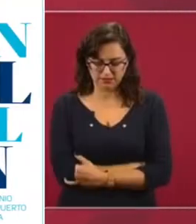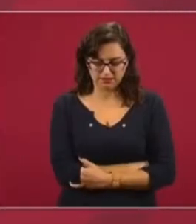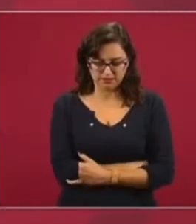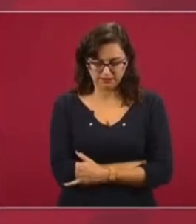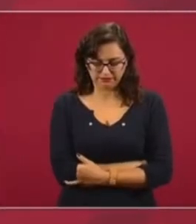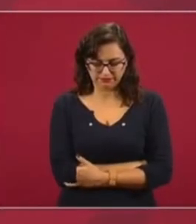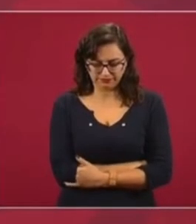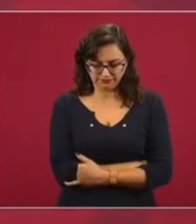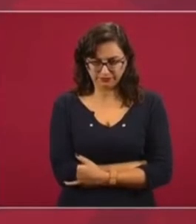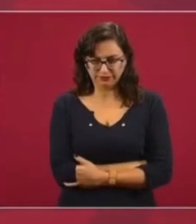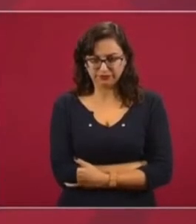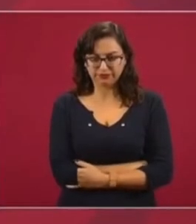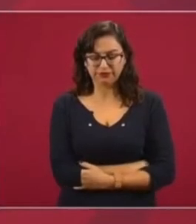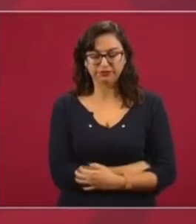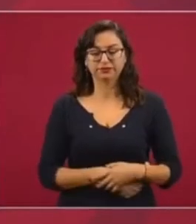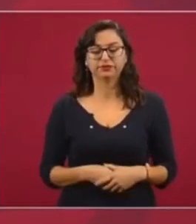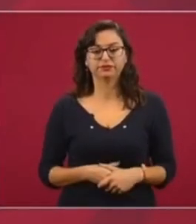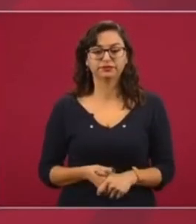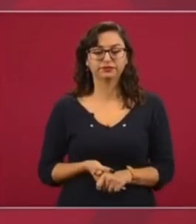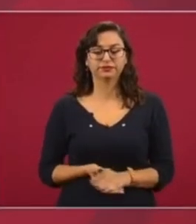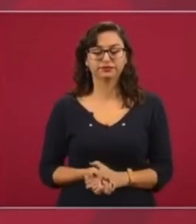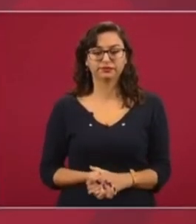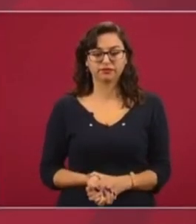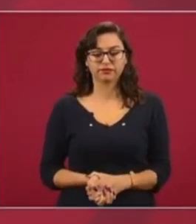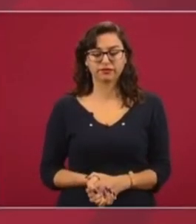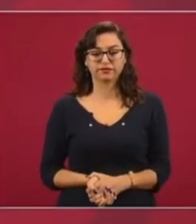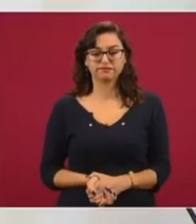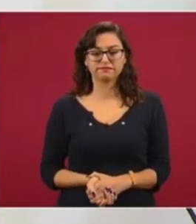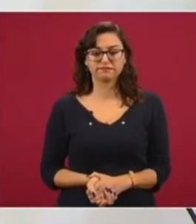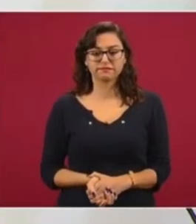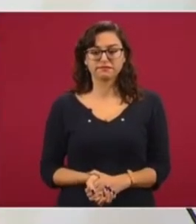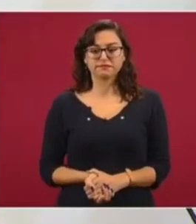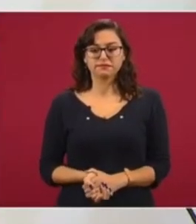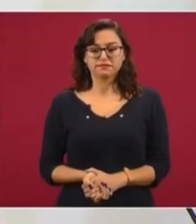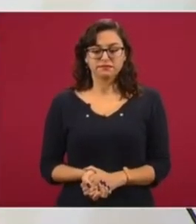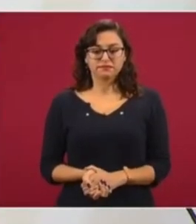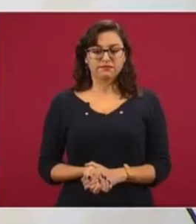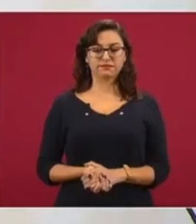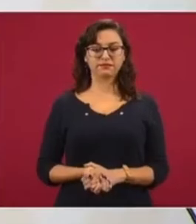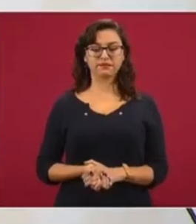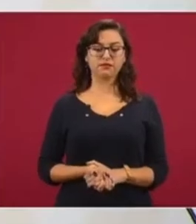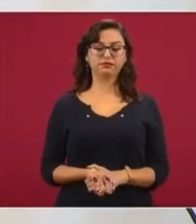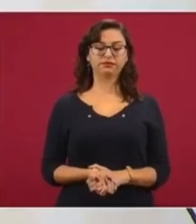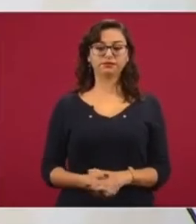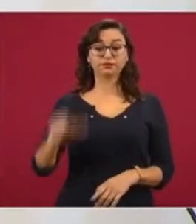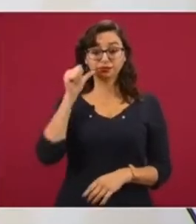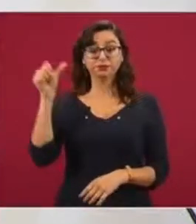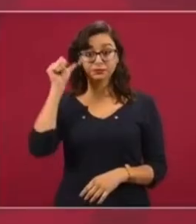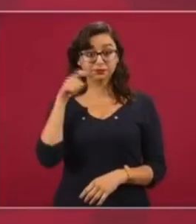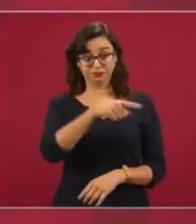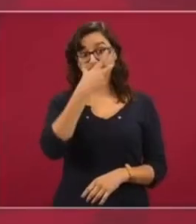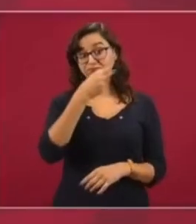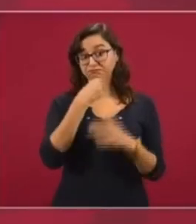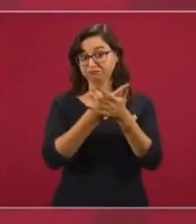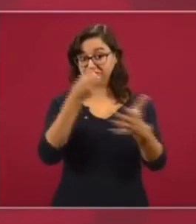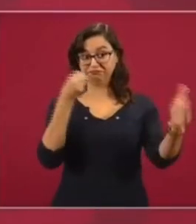Este acontecimiento de ayer ayuda también a comprender la importancia de la consulta.